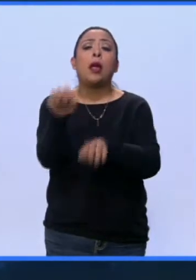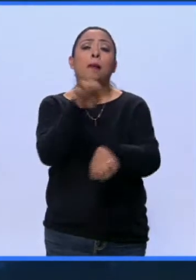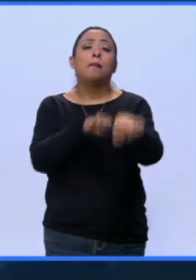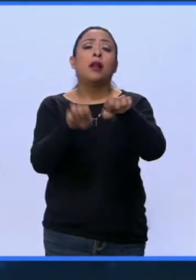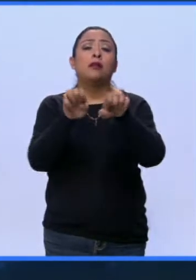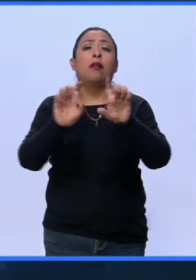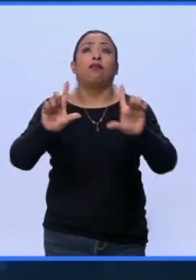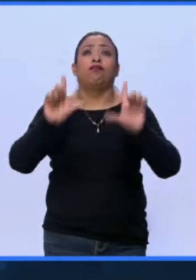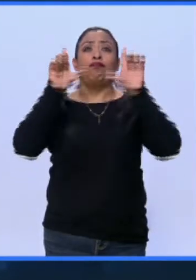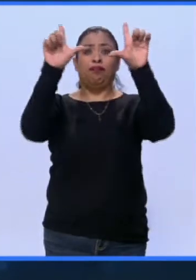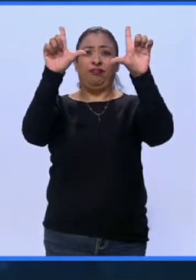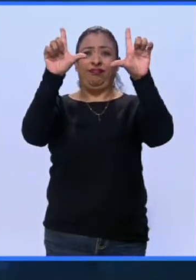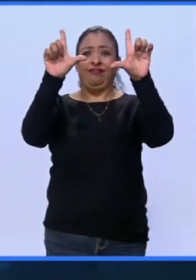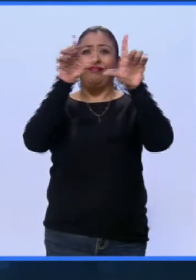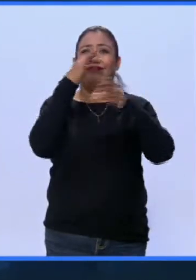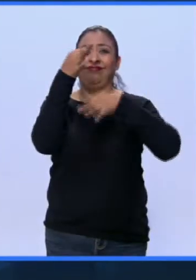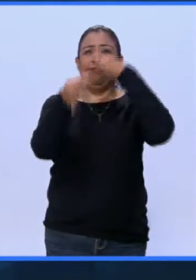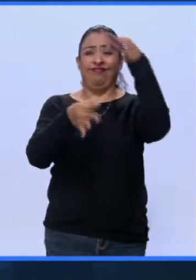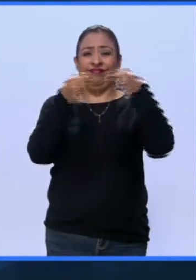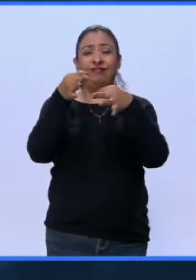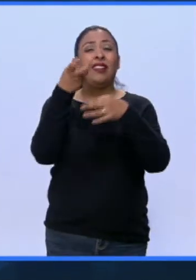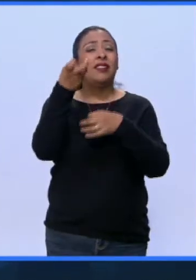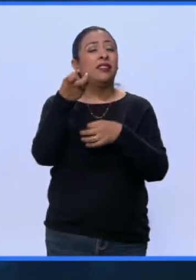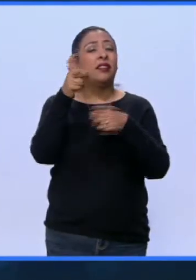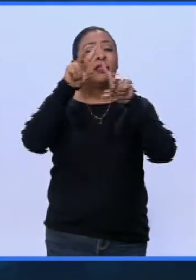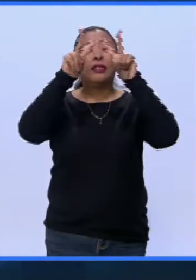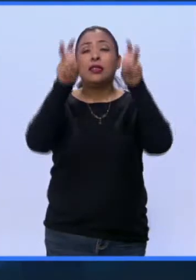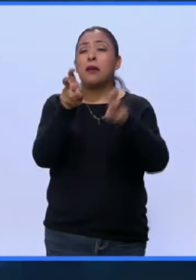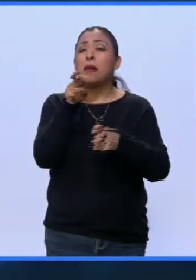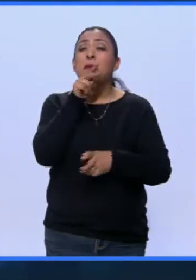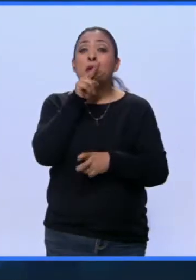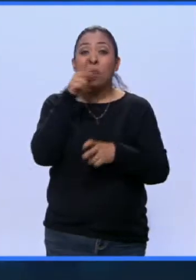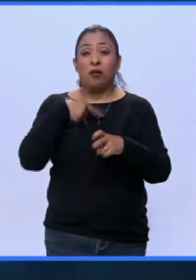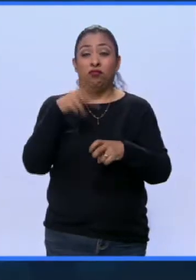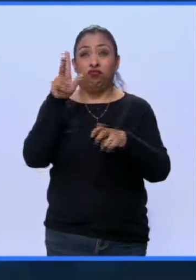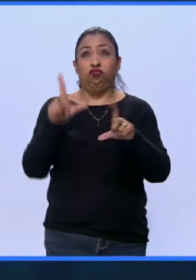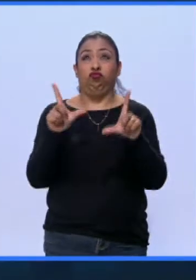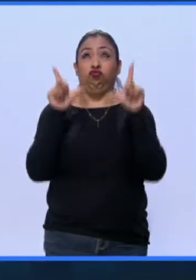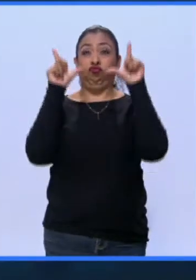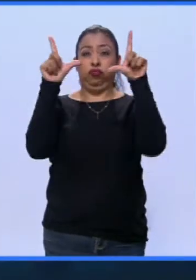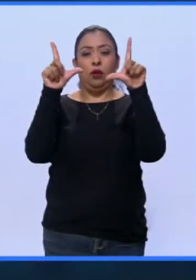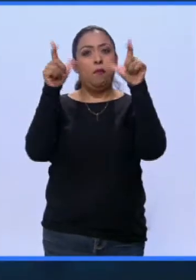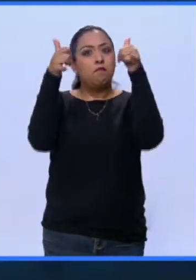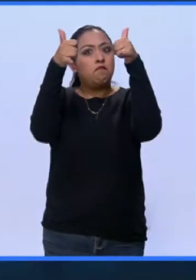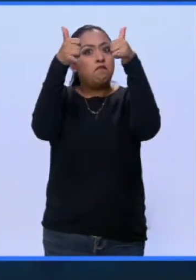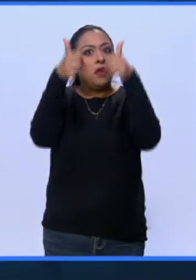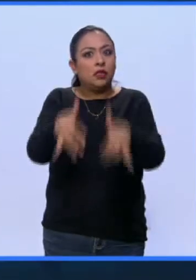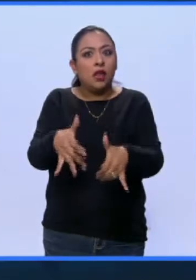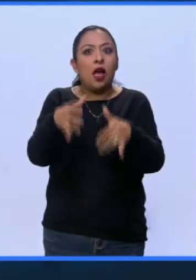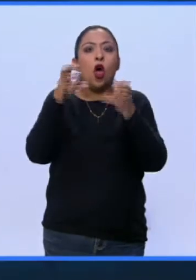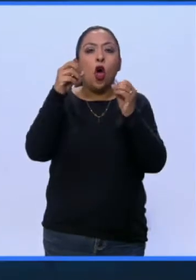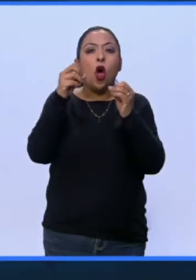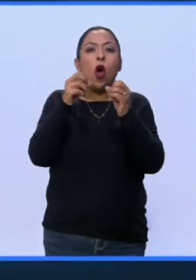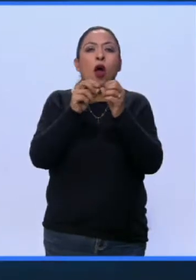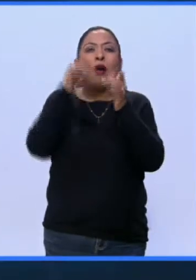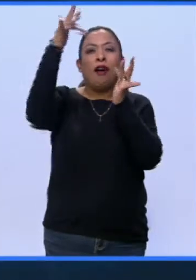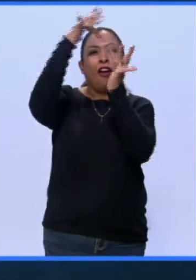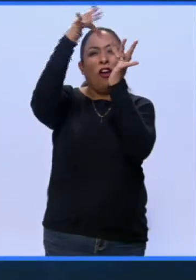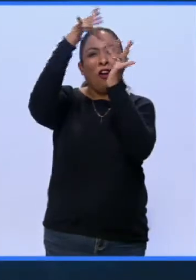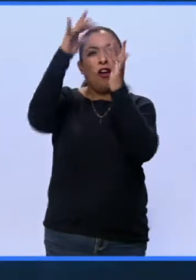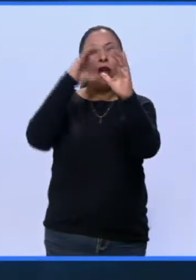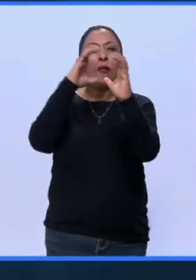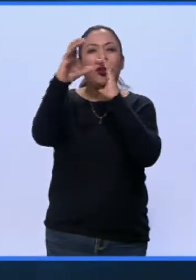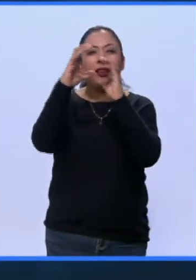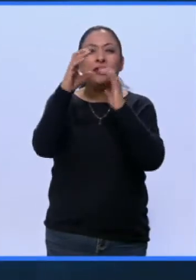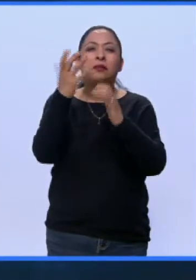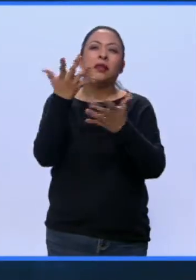publicidad exterior, un tema preocupante si consideramos que el peso de los anuncios espectaculares y antenas de telecomunicaciones oscila entre